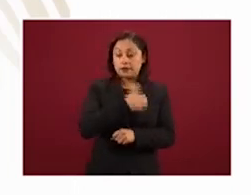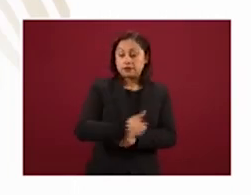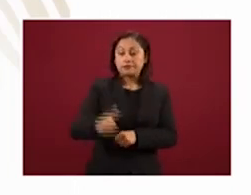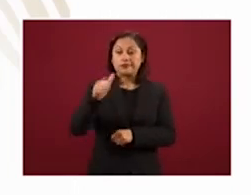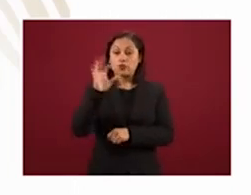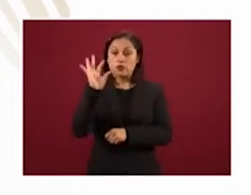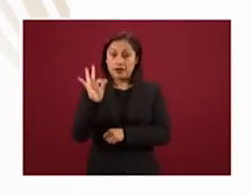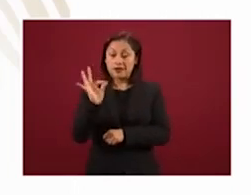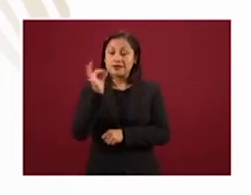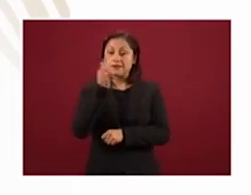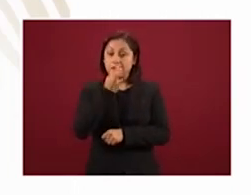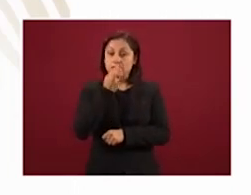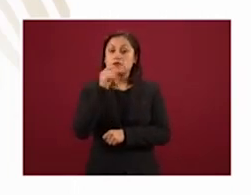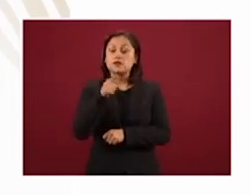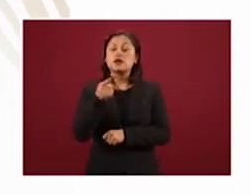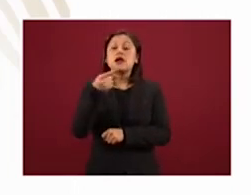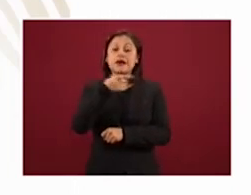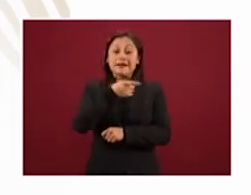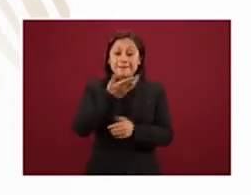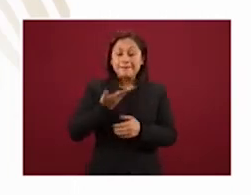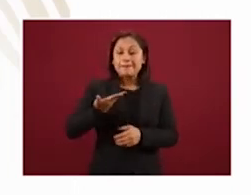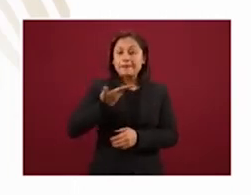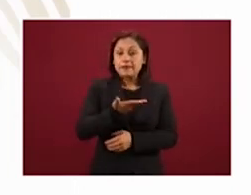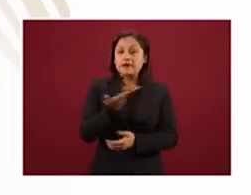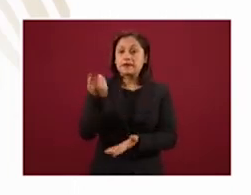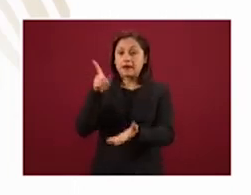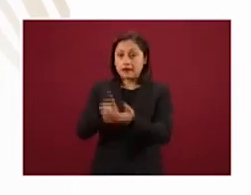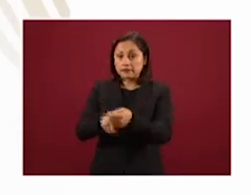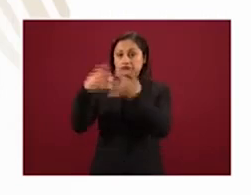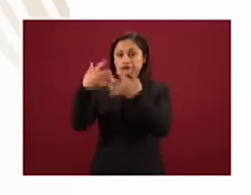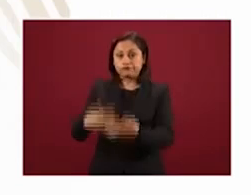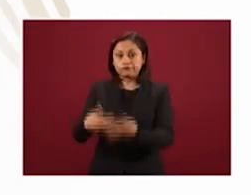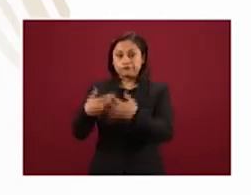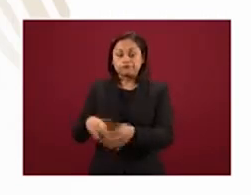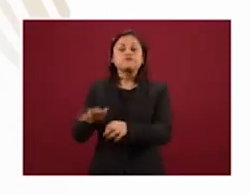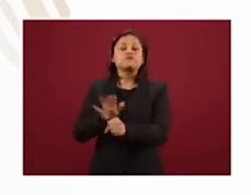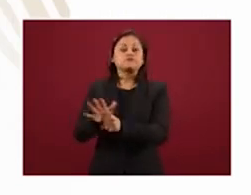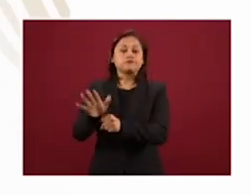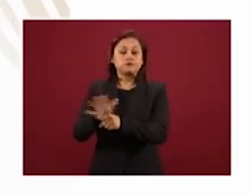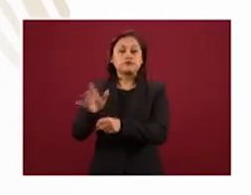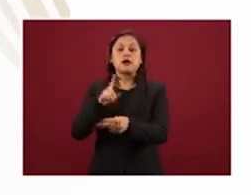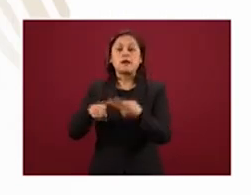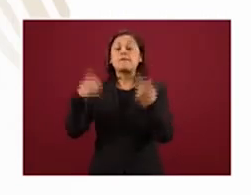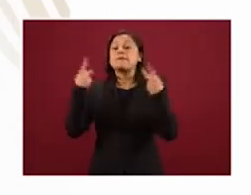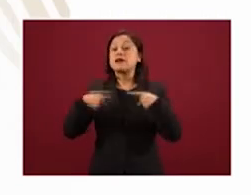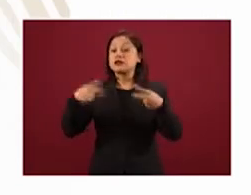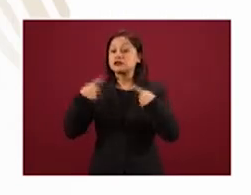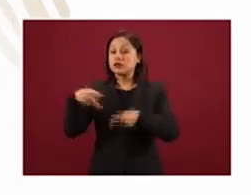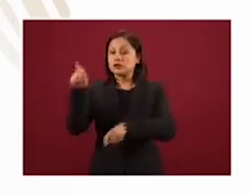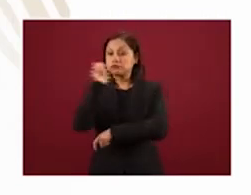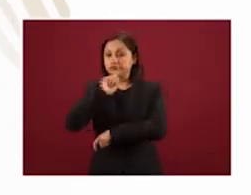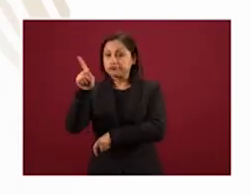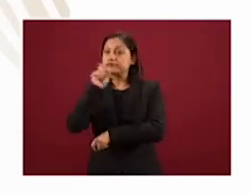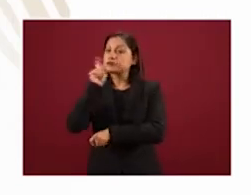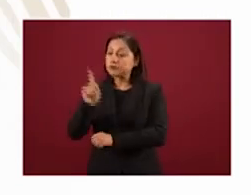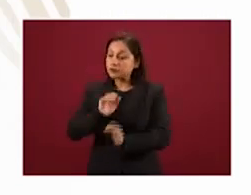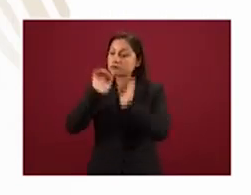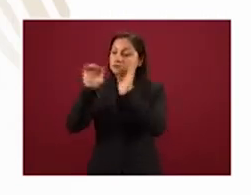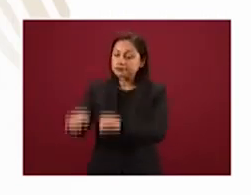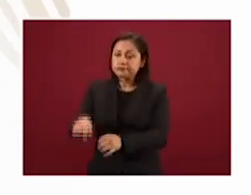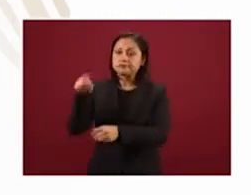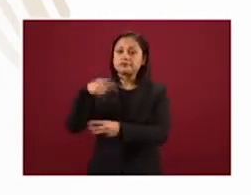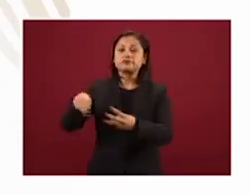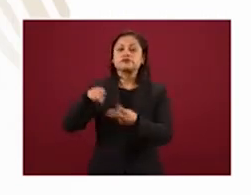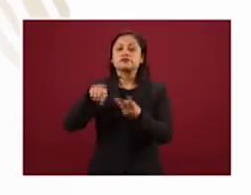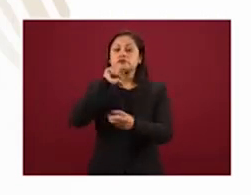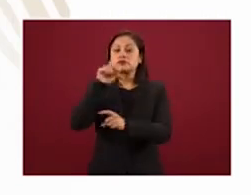moderno, que sea con equipamiento moderno personal suficiente y especializado, que se mejore el abasto de todo tipo de la clínica,